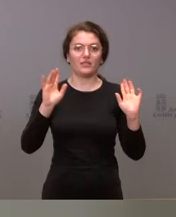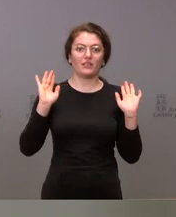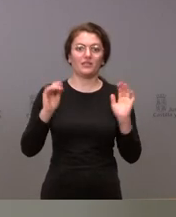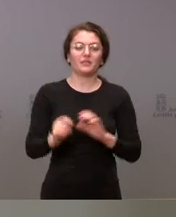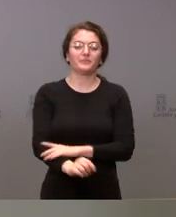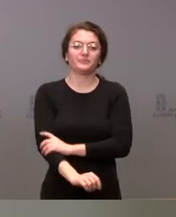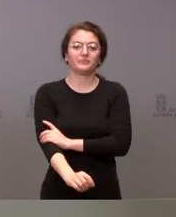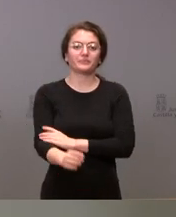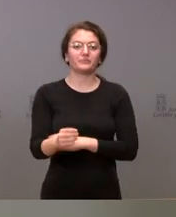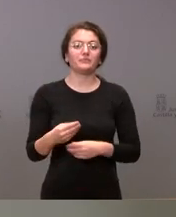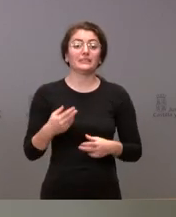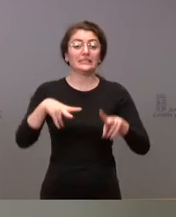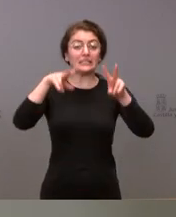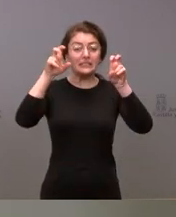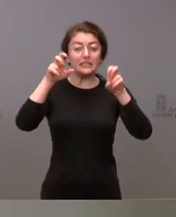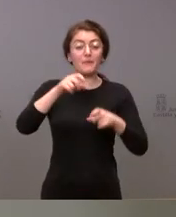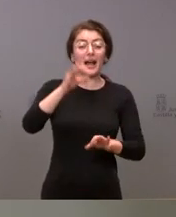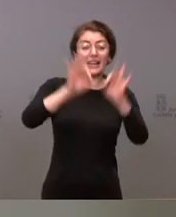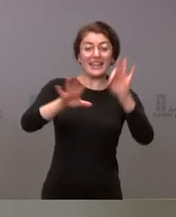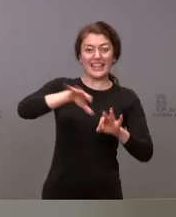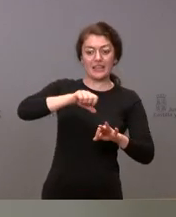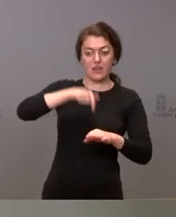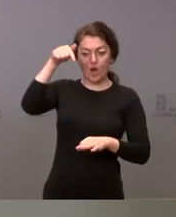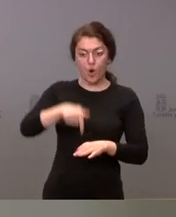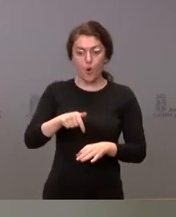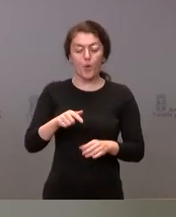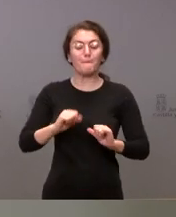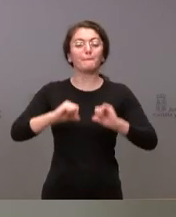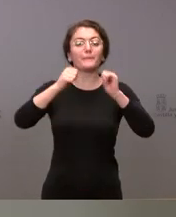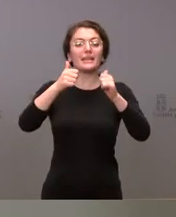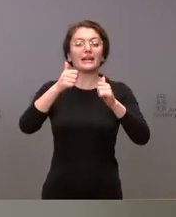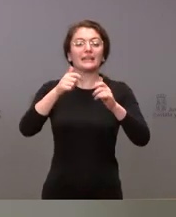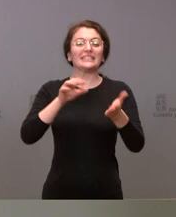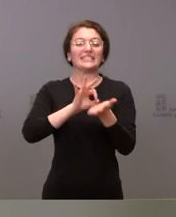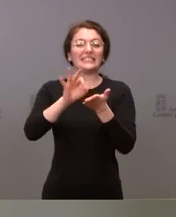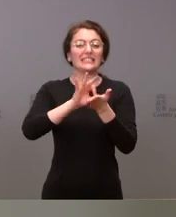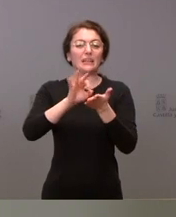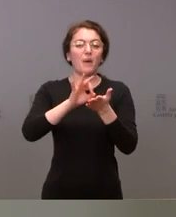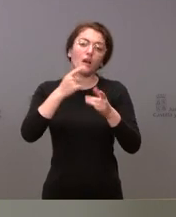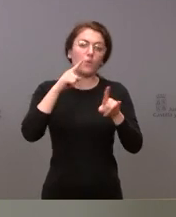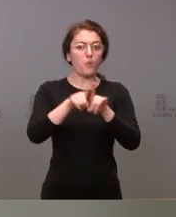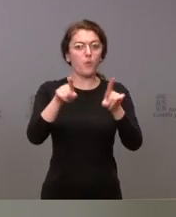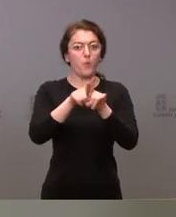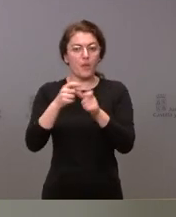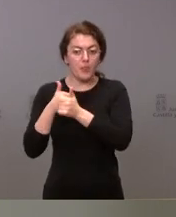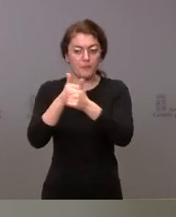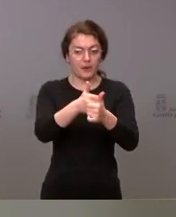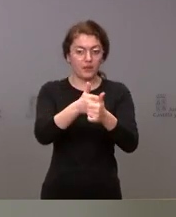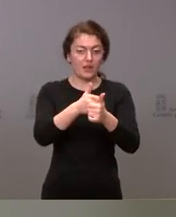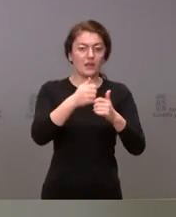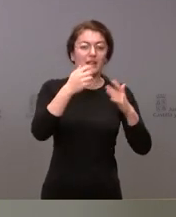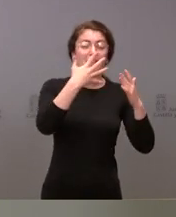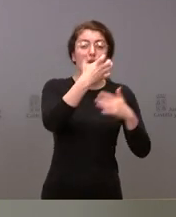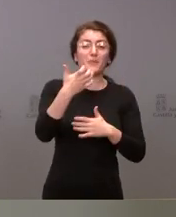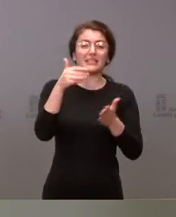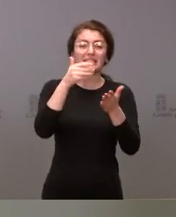Decirles, en cuanto a datos de incidencia, que hoy se han incorporado al sistema de vigilancia epidemiológica 5.768 casos, de los cuales en el día de ayer se